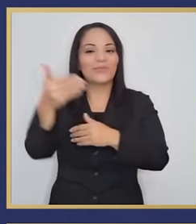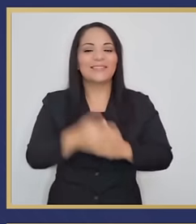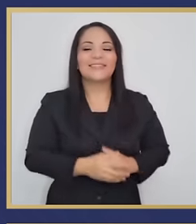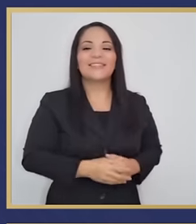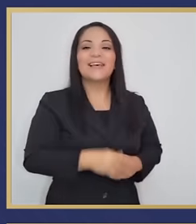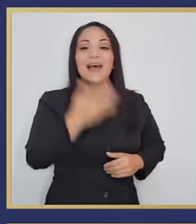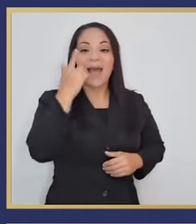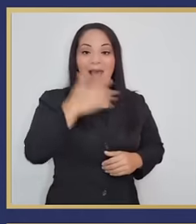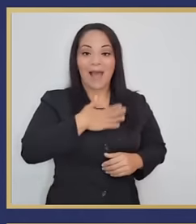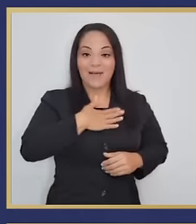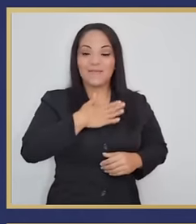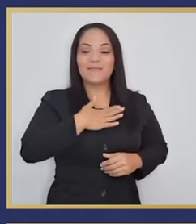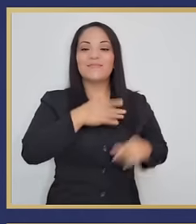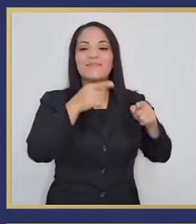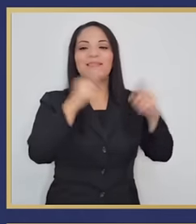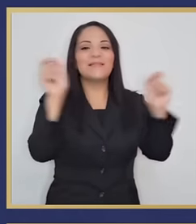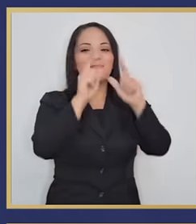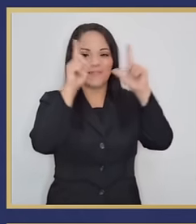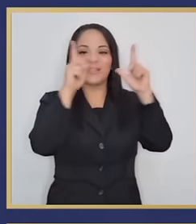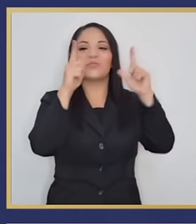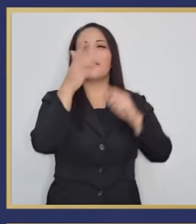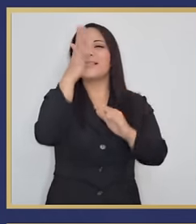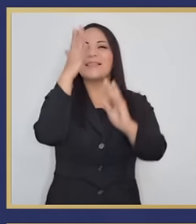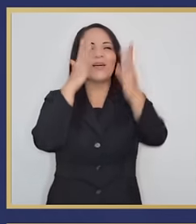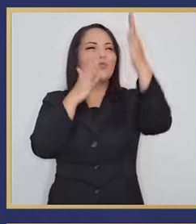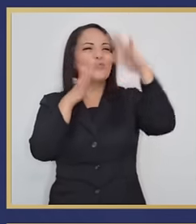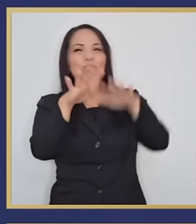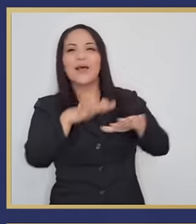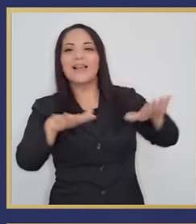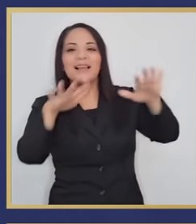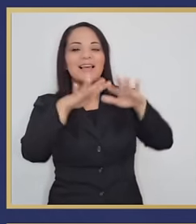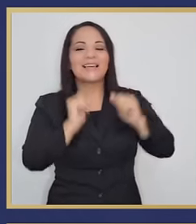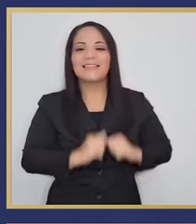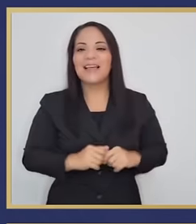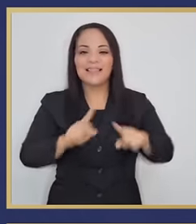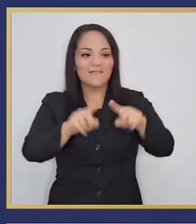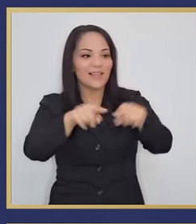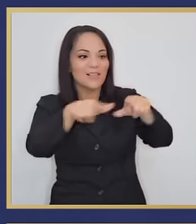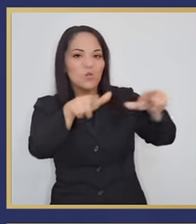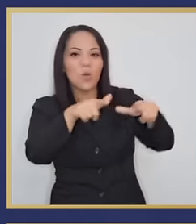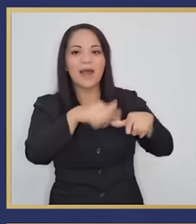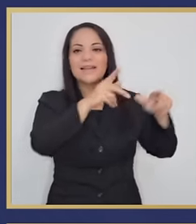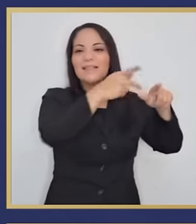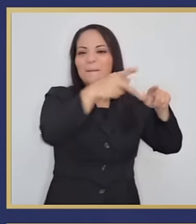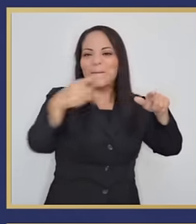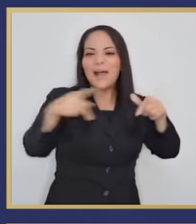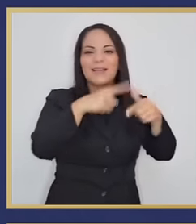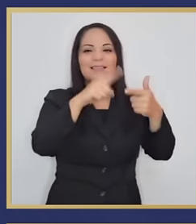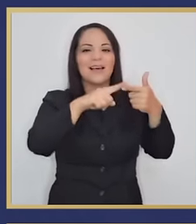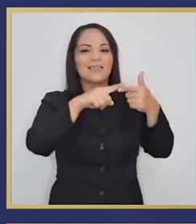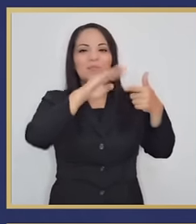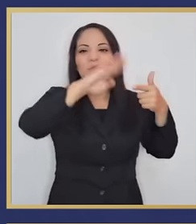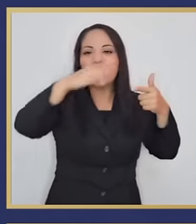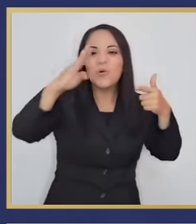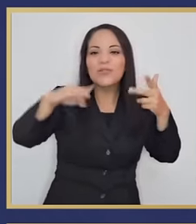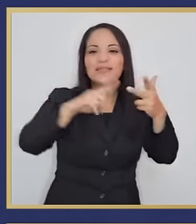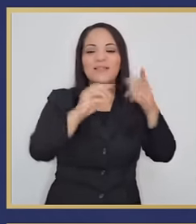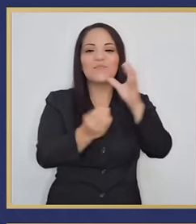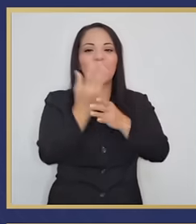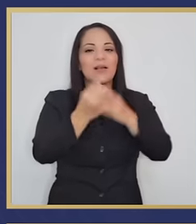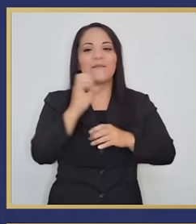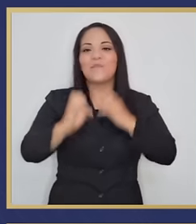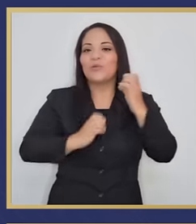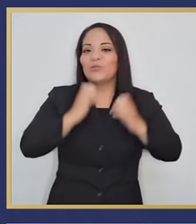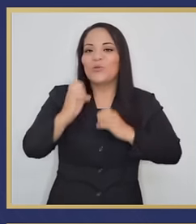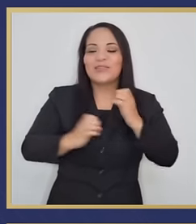Pura vida. Aquí nos vemos. Me parece impresionante la naturaleza, los ecosistemas, playa, montaña,